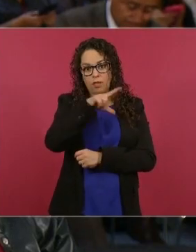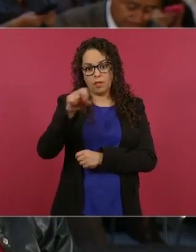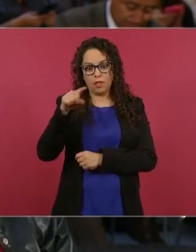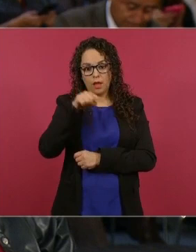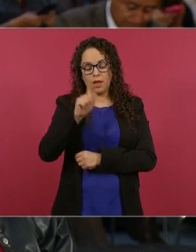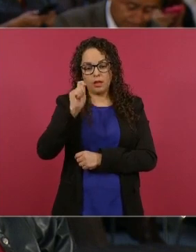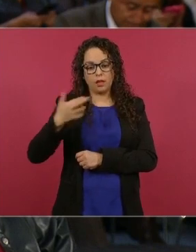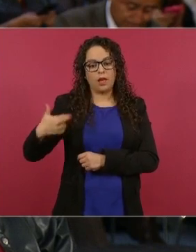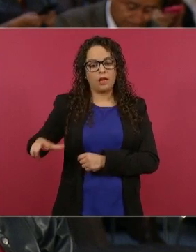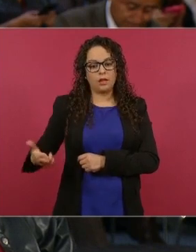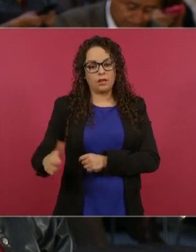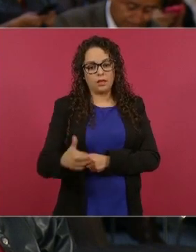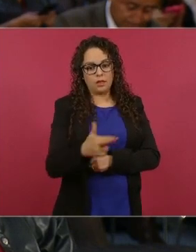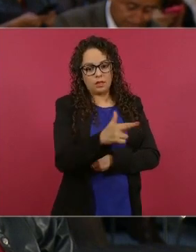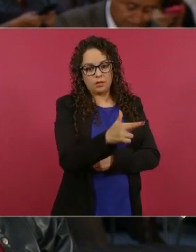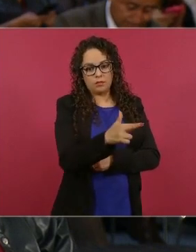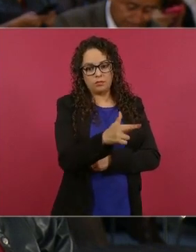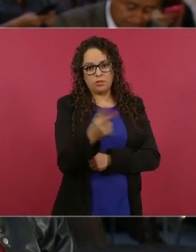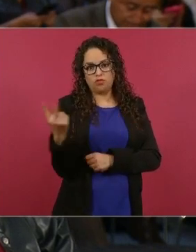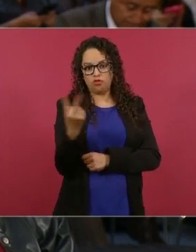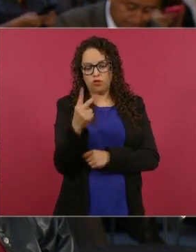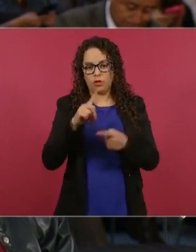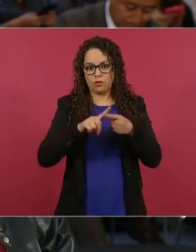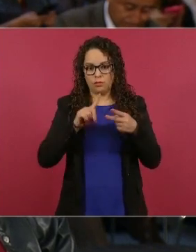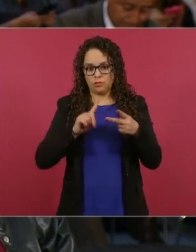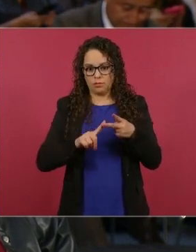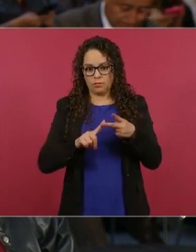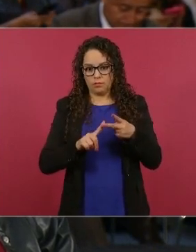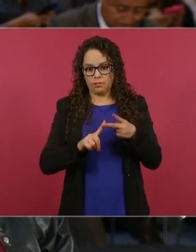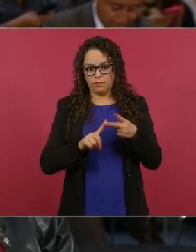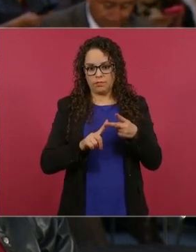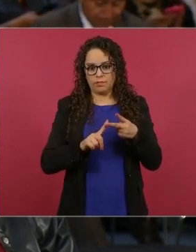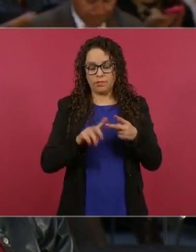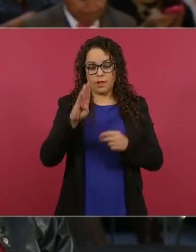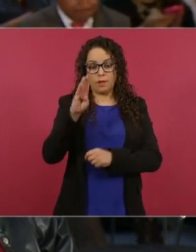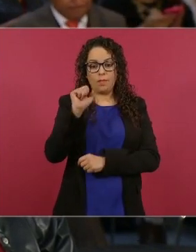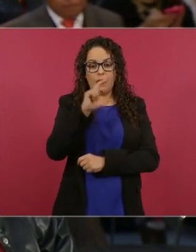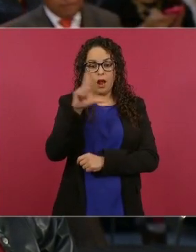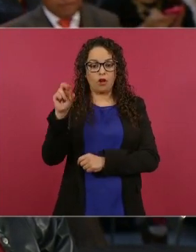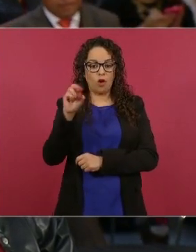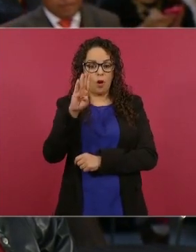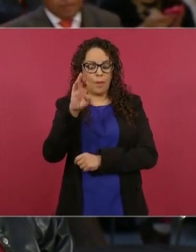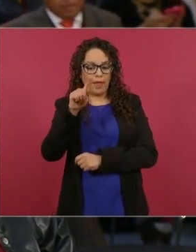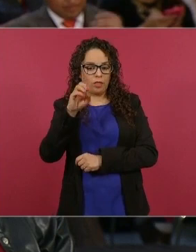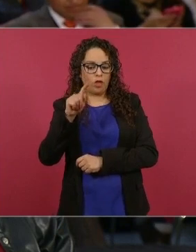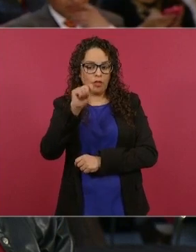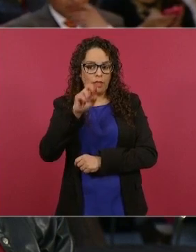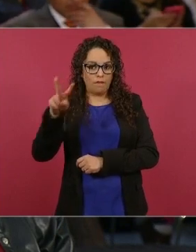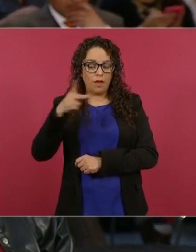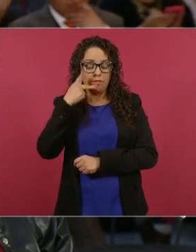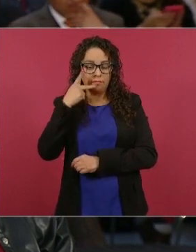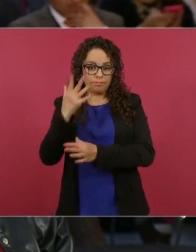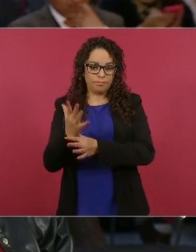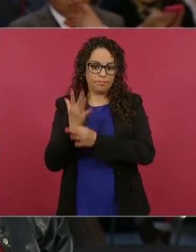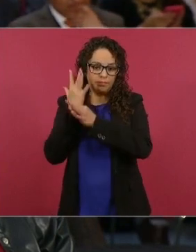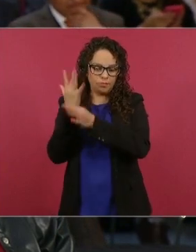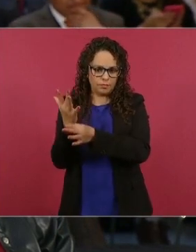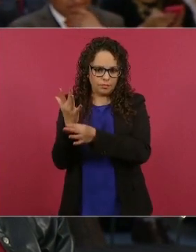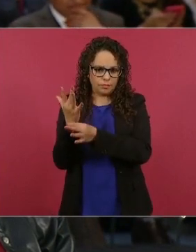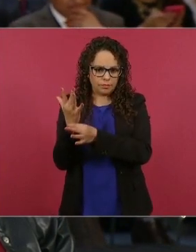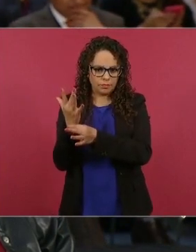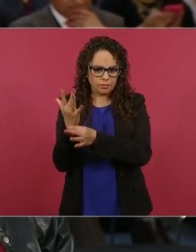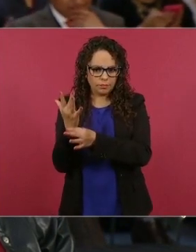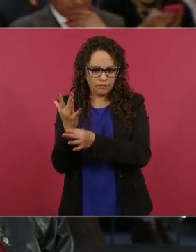Gijalba y Usumacinta ahí señalamos el Barlovento TV señaló la urgencia de realizar ampliaciones en las escolleras